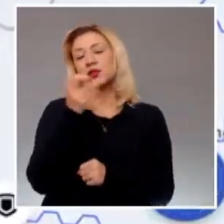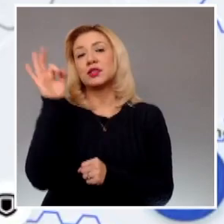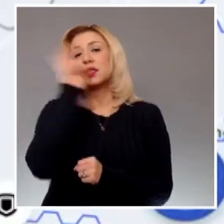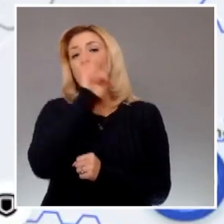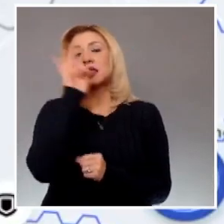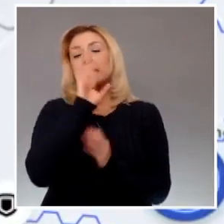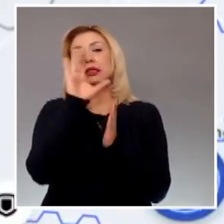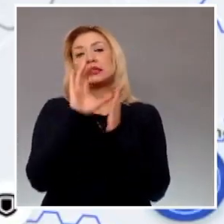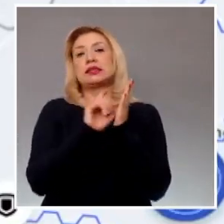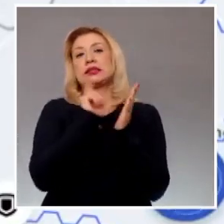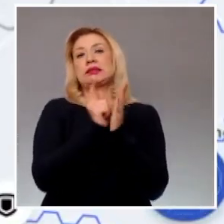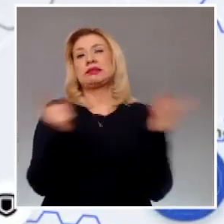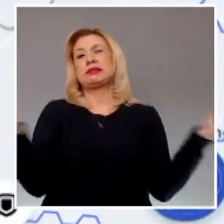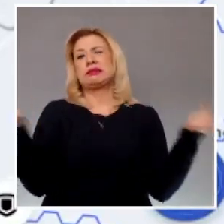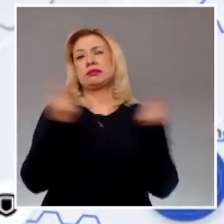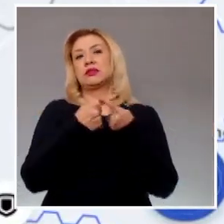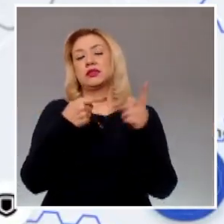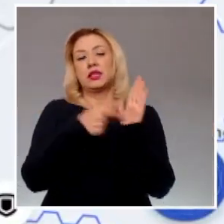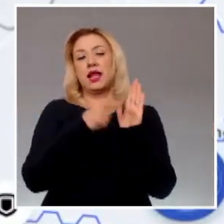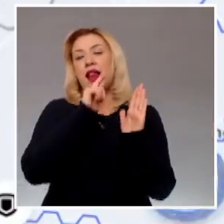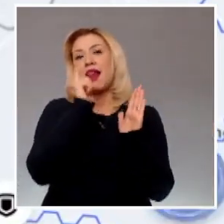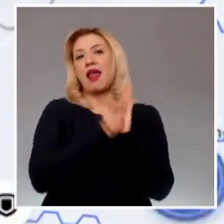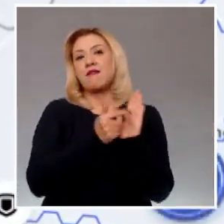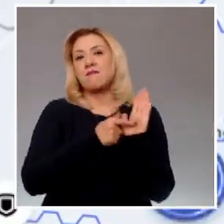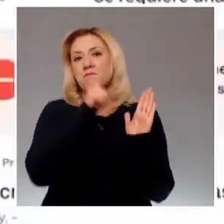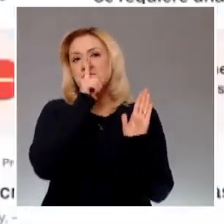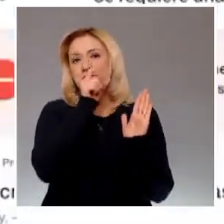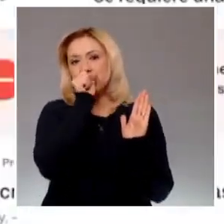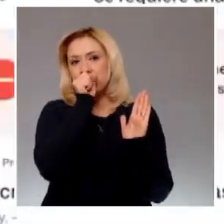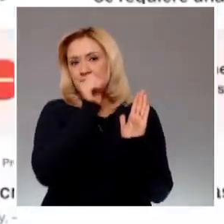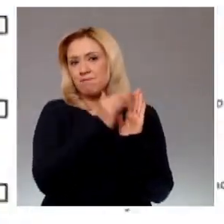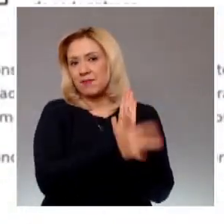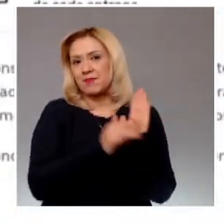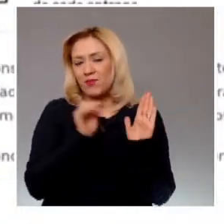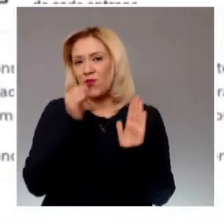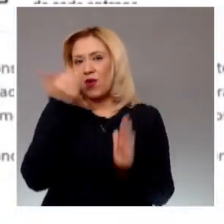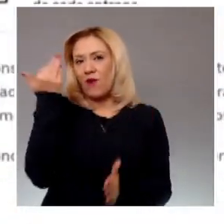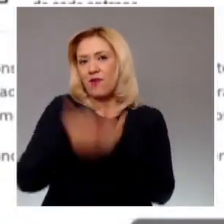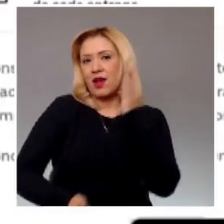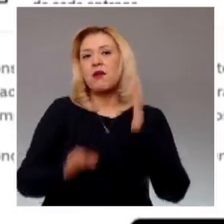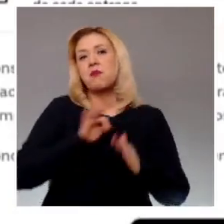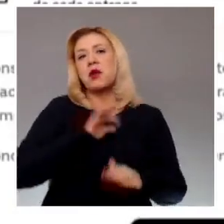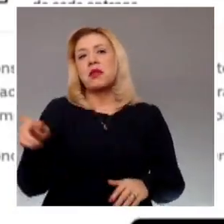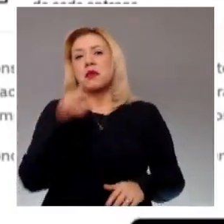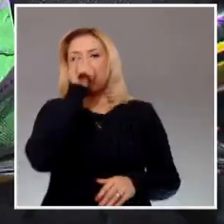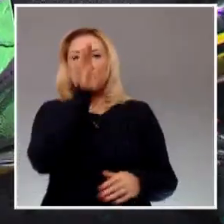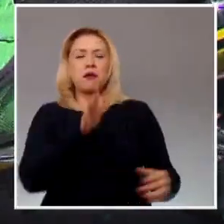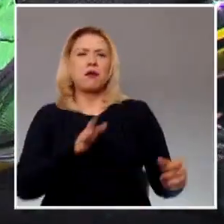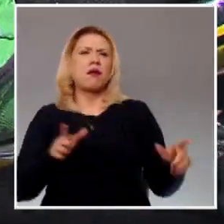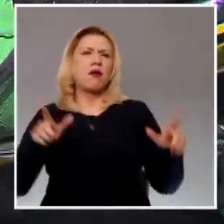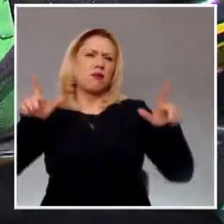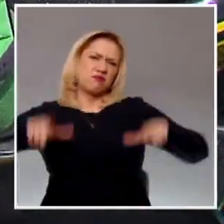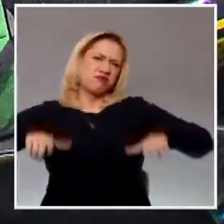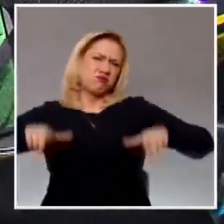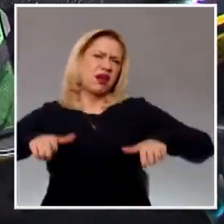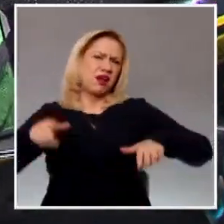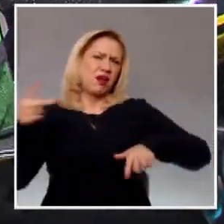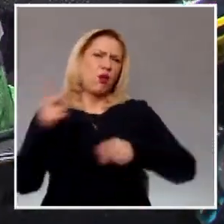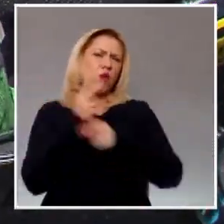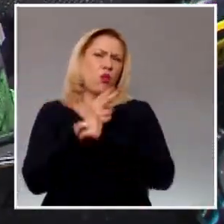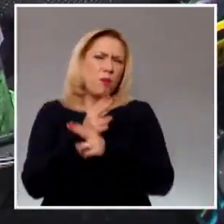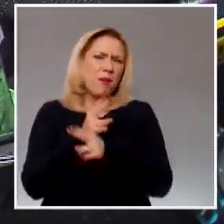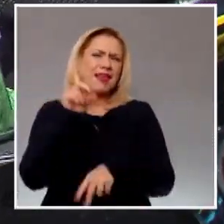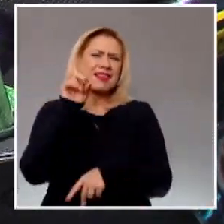de la mencionada disposición solo puede ser reclamada por los operadores de las plataformas digitales que ofertan los servicios de comida